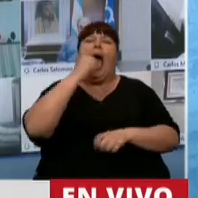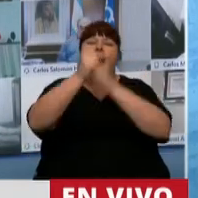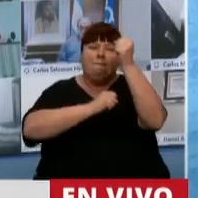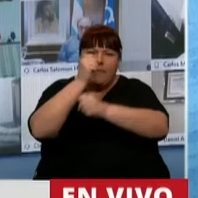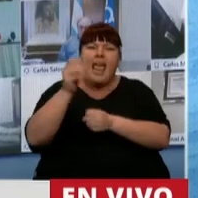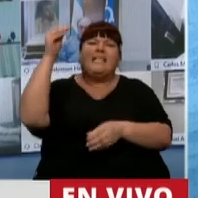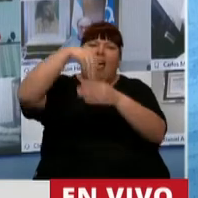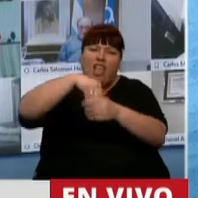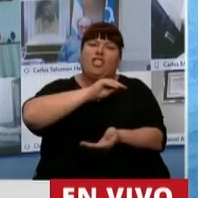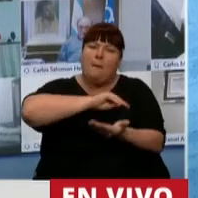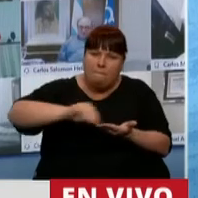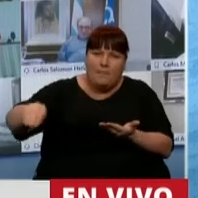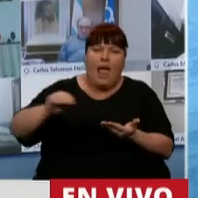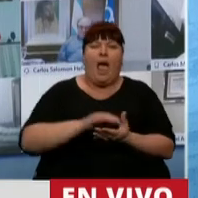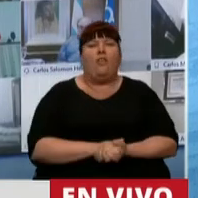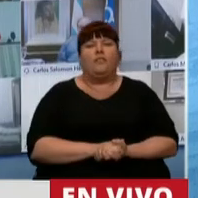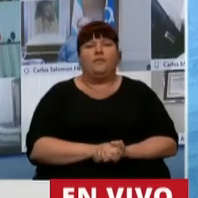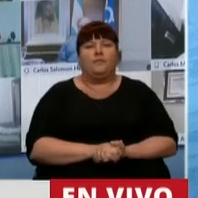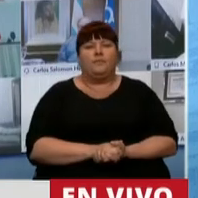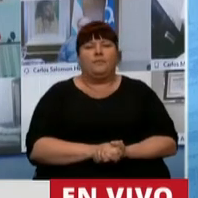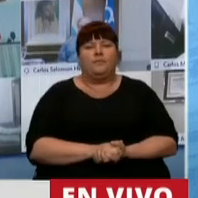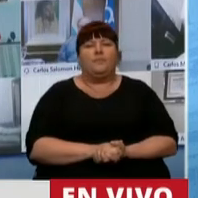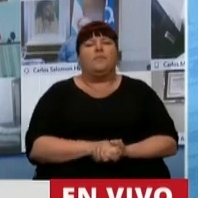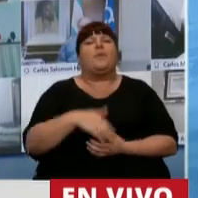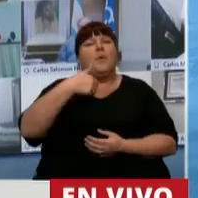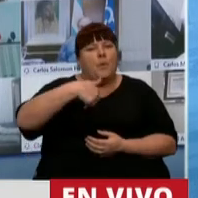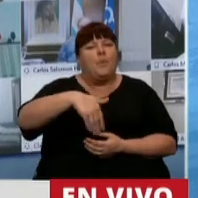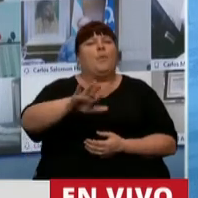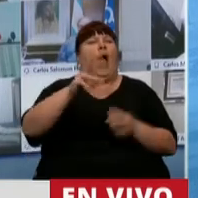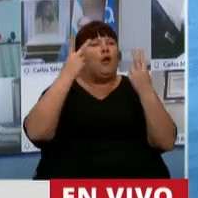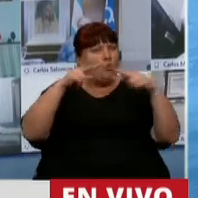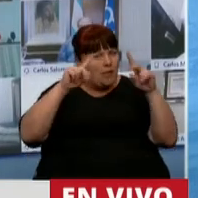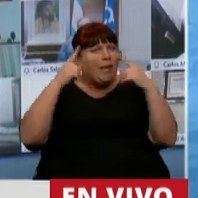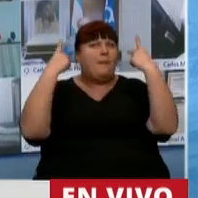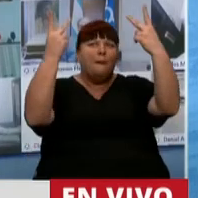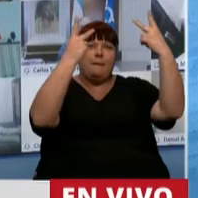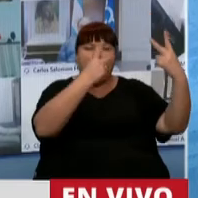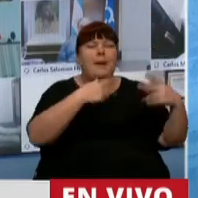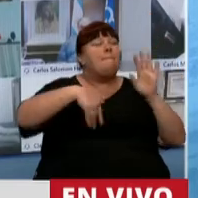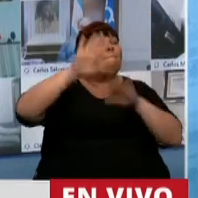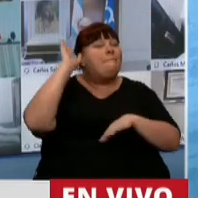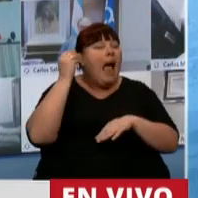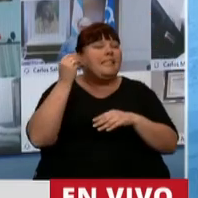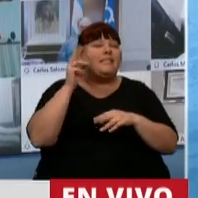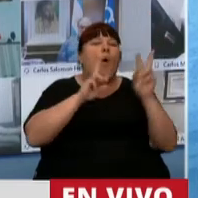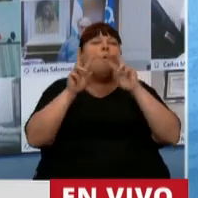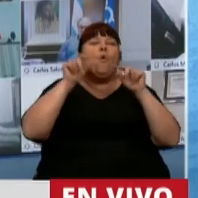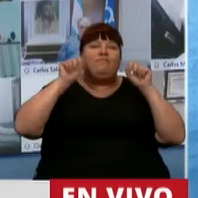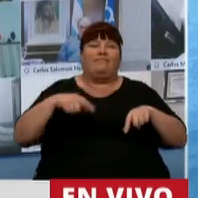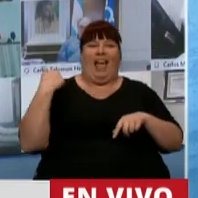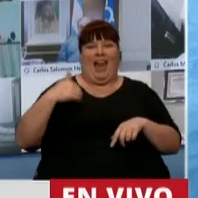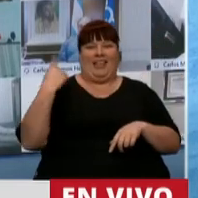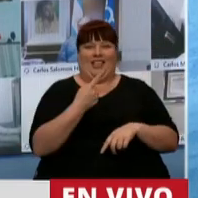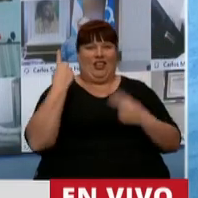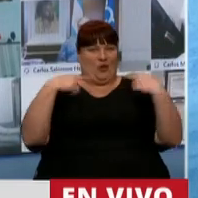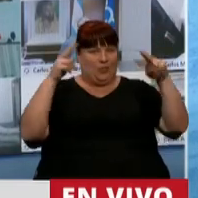con empleados y vamos a tener turistas que principalmente vamos a ser los argentinos